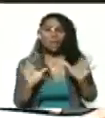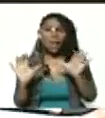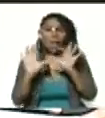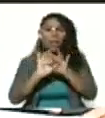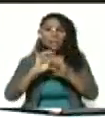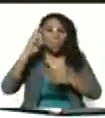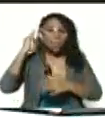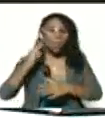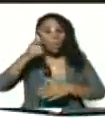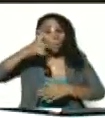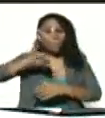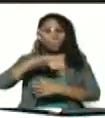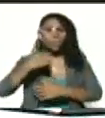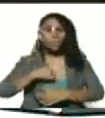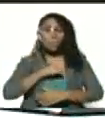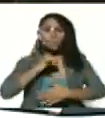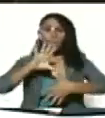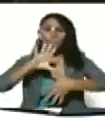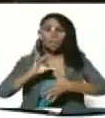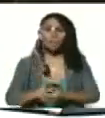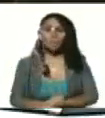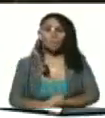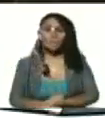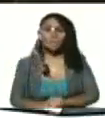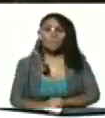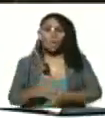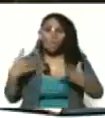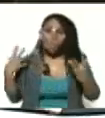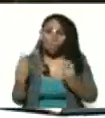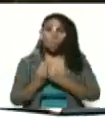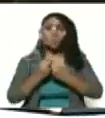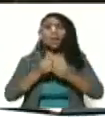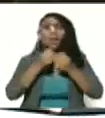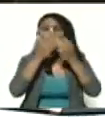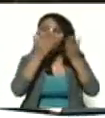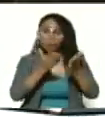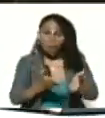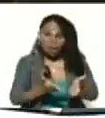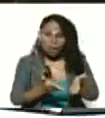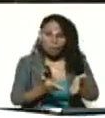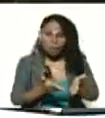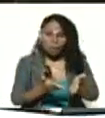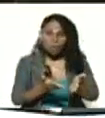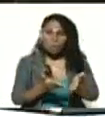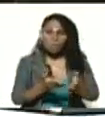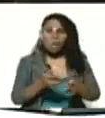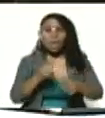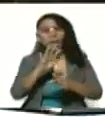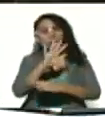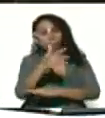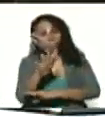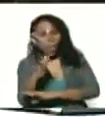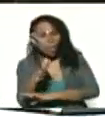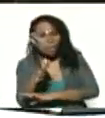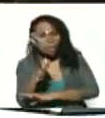Bolivariana para los Pueblos de Nuestra América. Para estar juntos en las buenas, en las regulares,